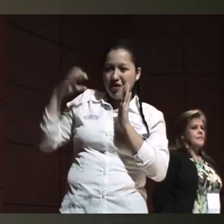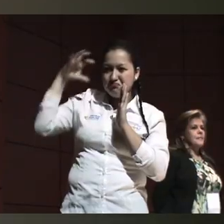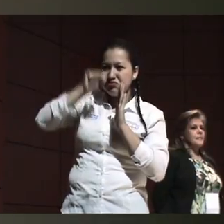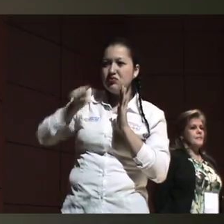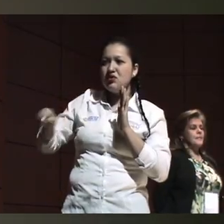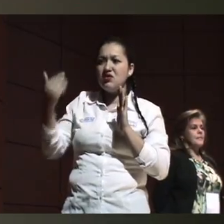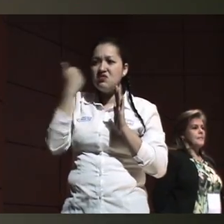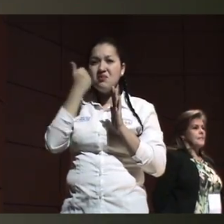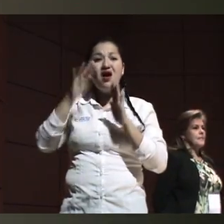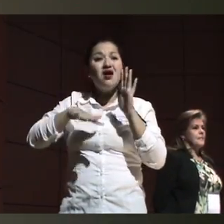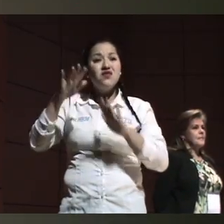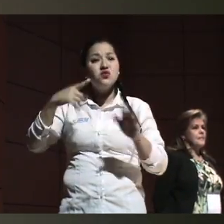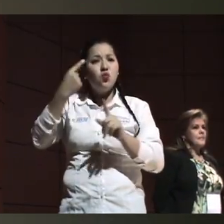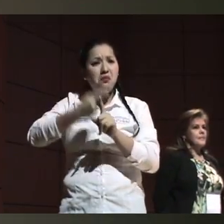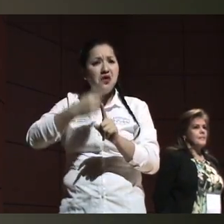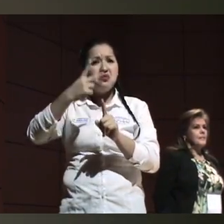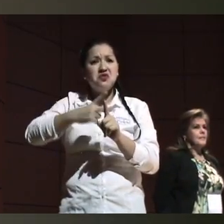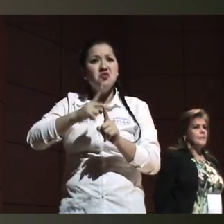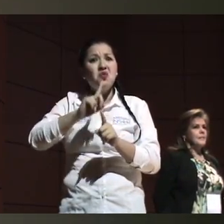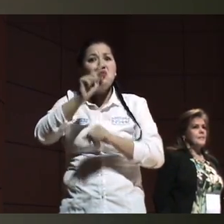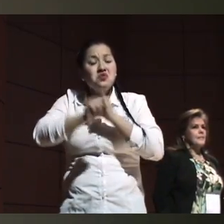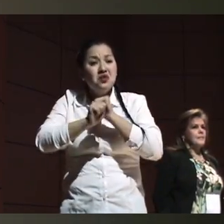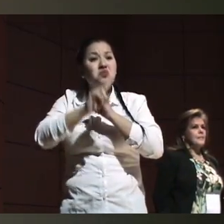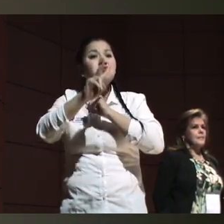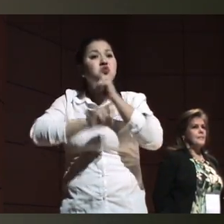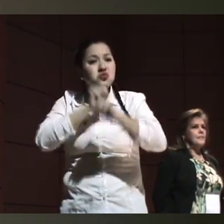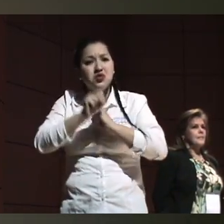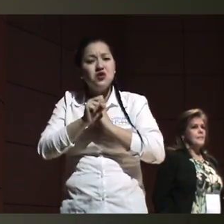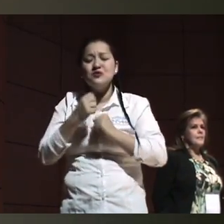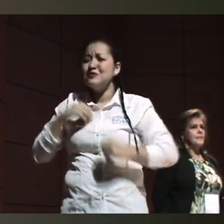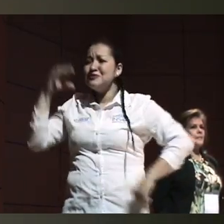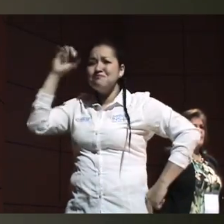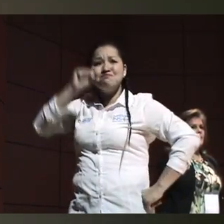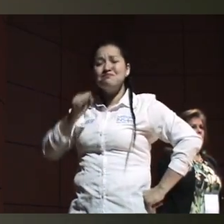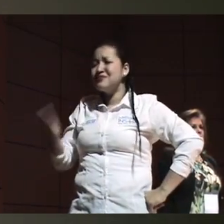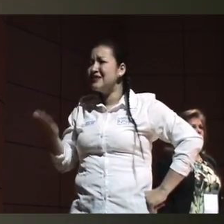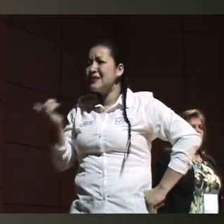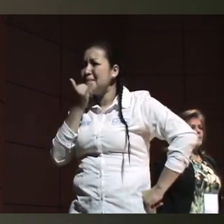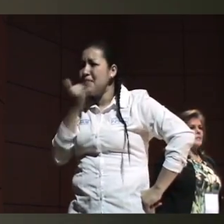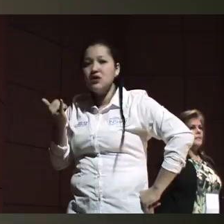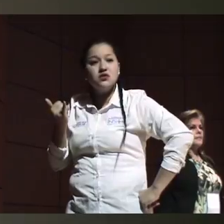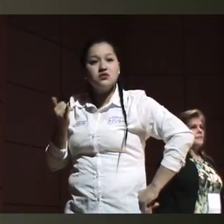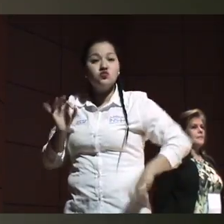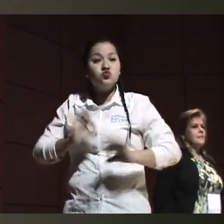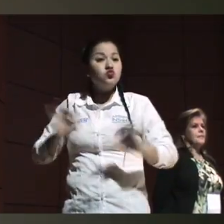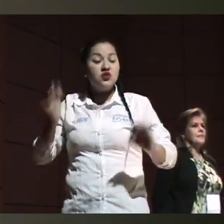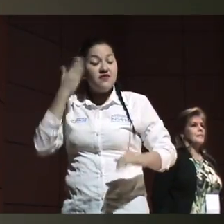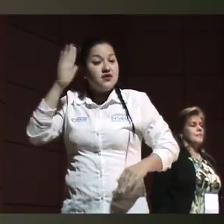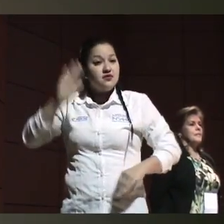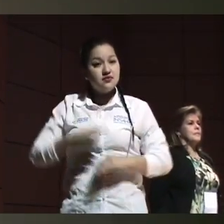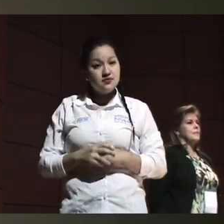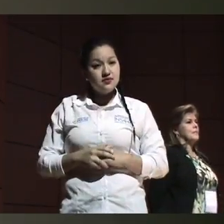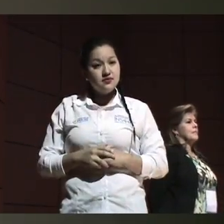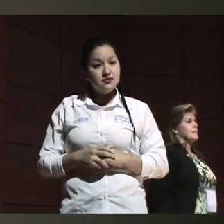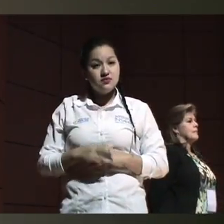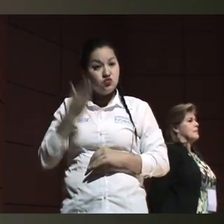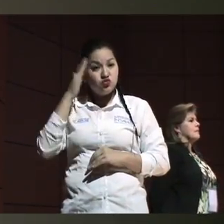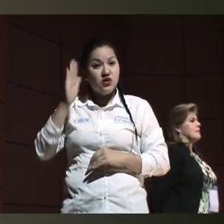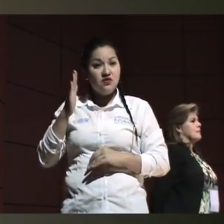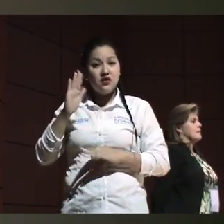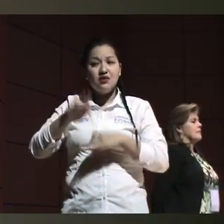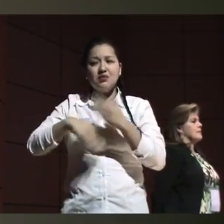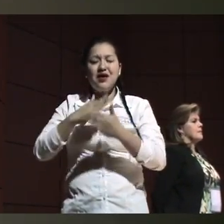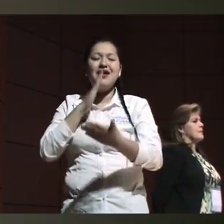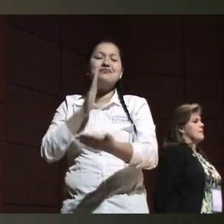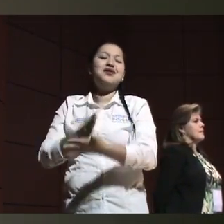meses, de años en hablar de un diagnóstico. La insatisfacción de las necesidades especiales, del deterioro prematuro. La institucionalización es